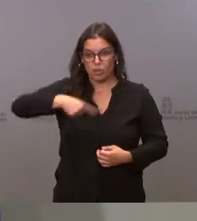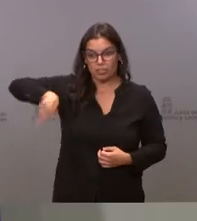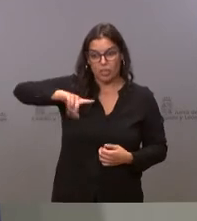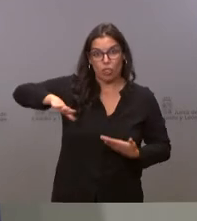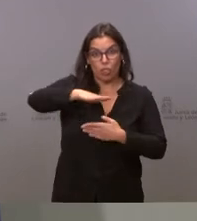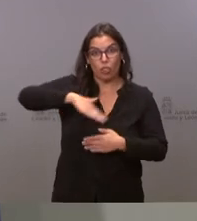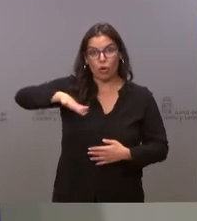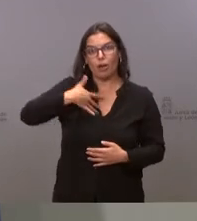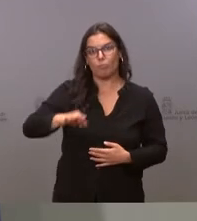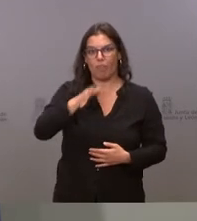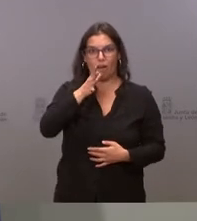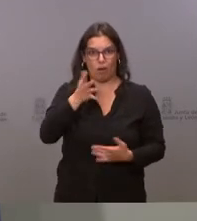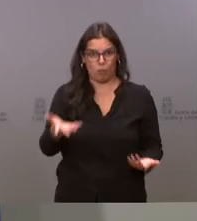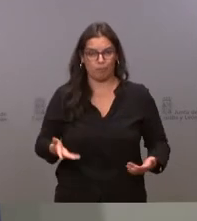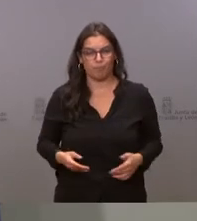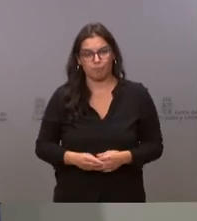afectados.